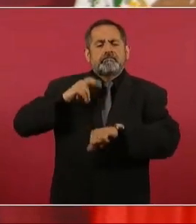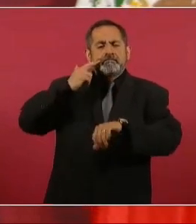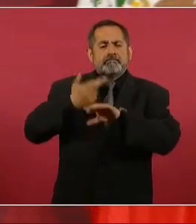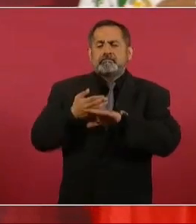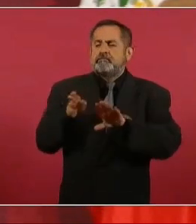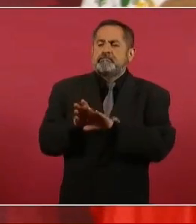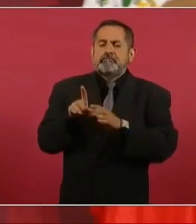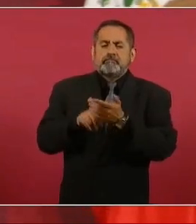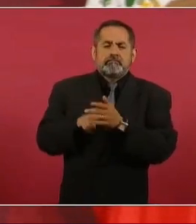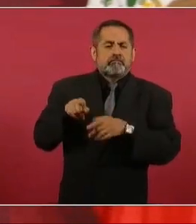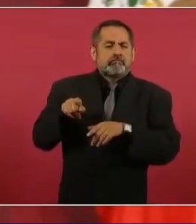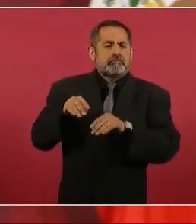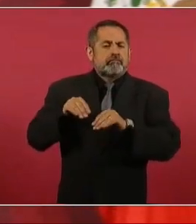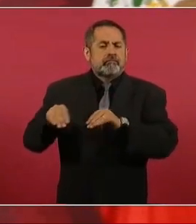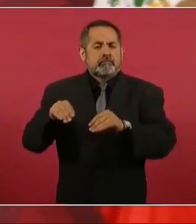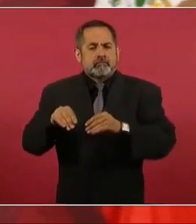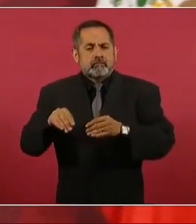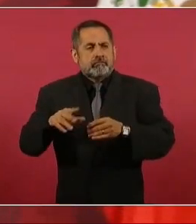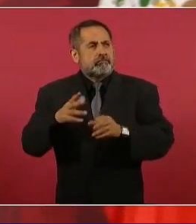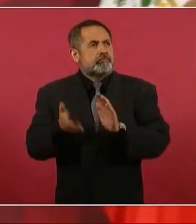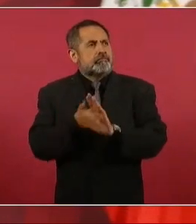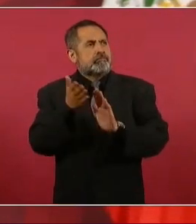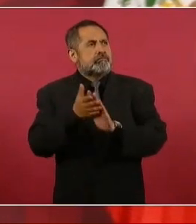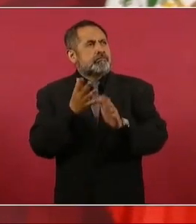de la operación de las obras.